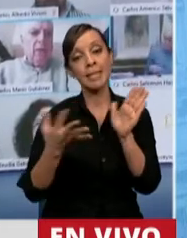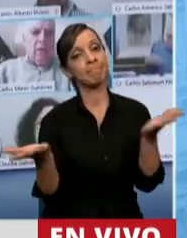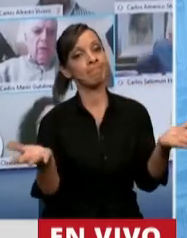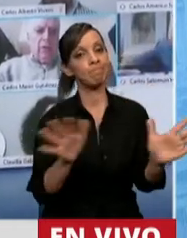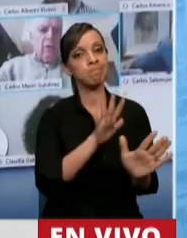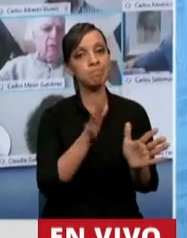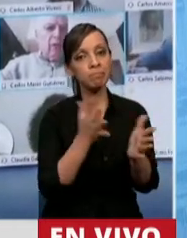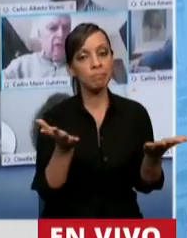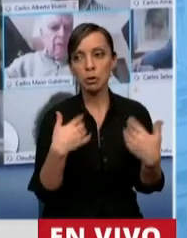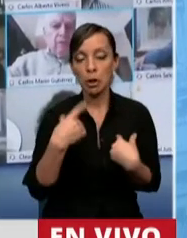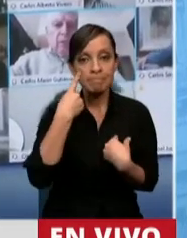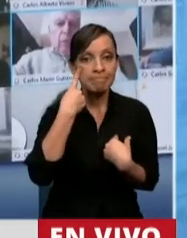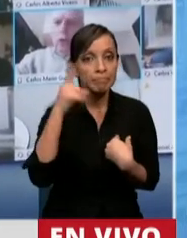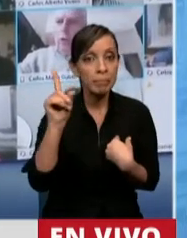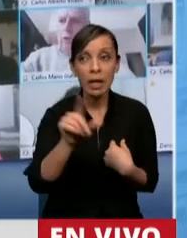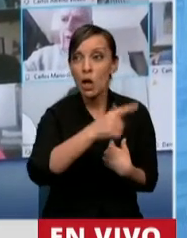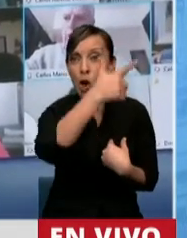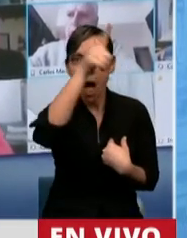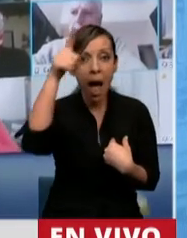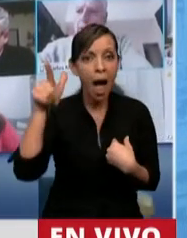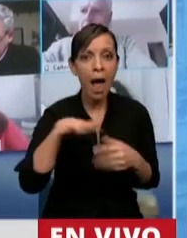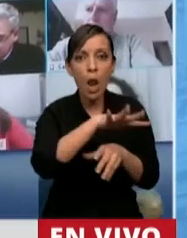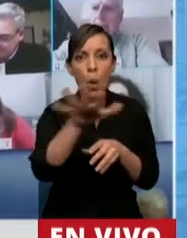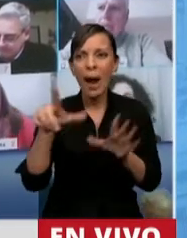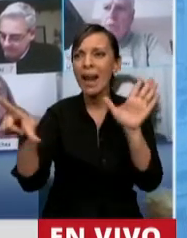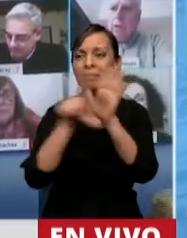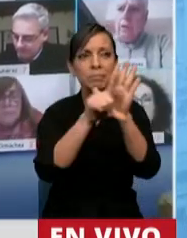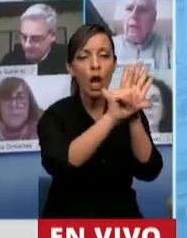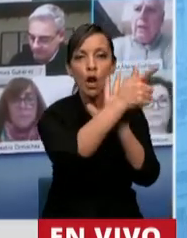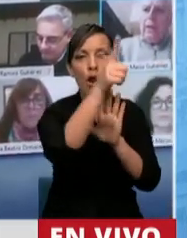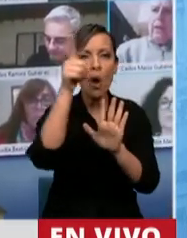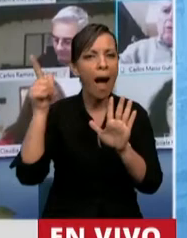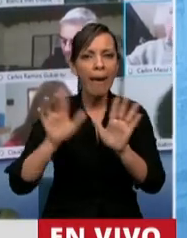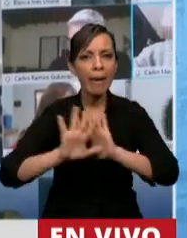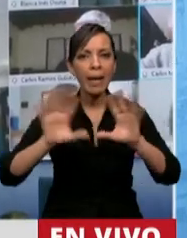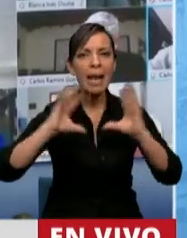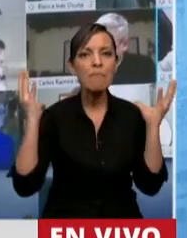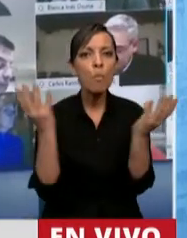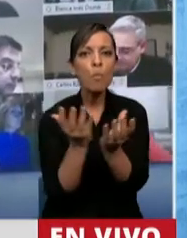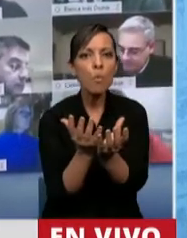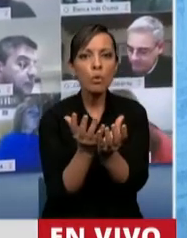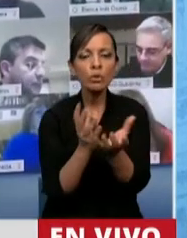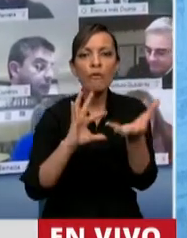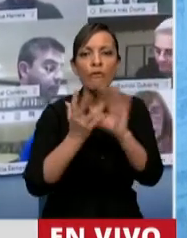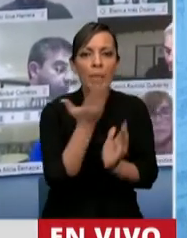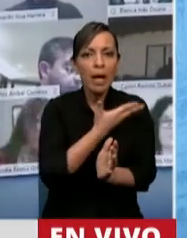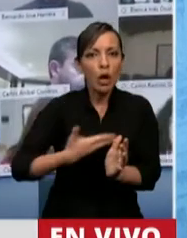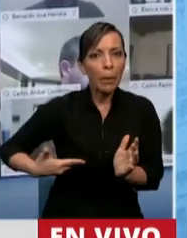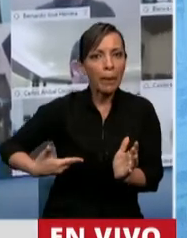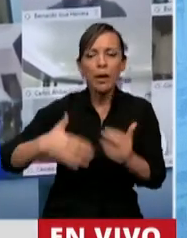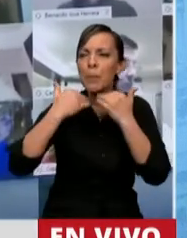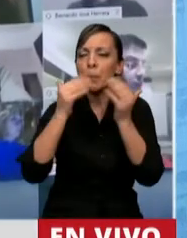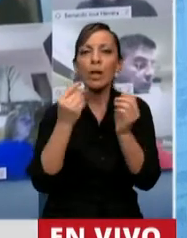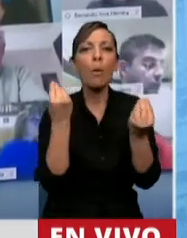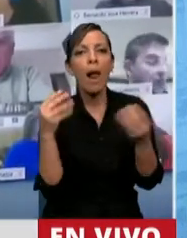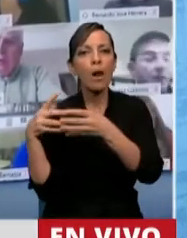No conozco ningún lugar en el mundo, ninguna legislatura del gobierno, del signo político que se